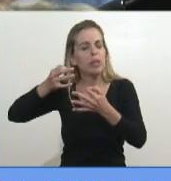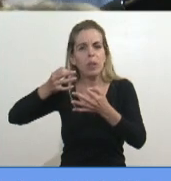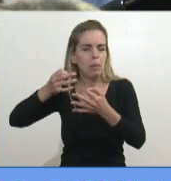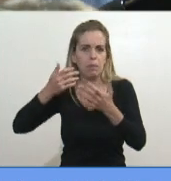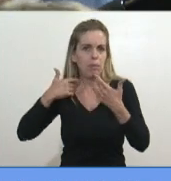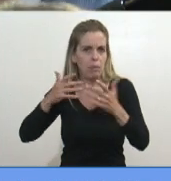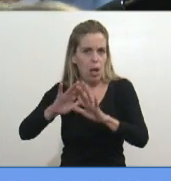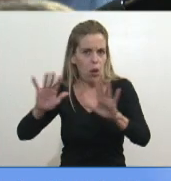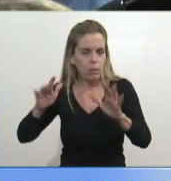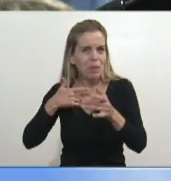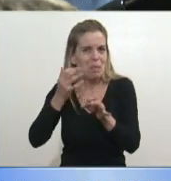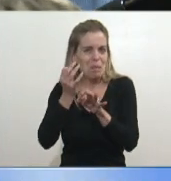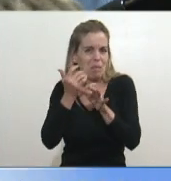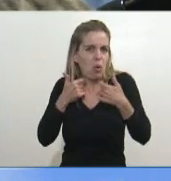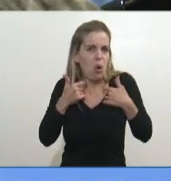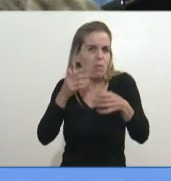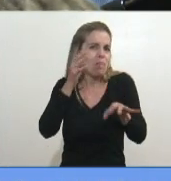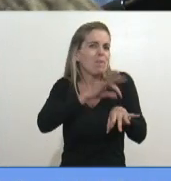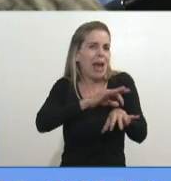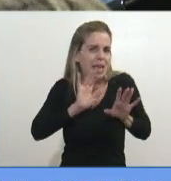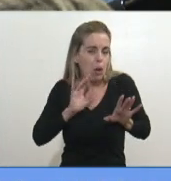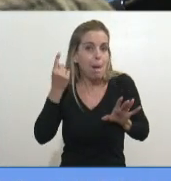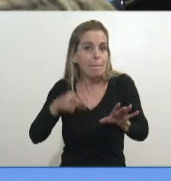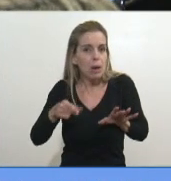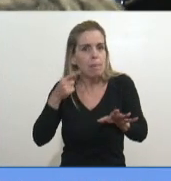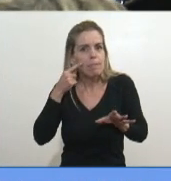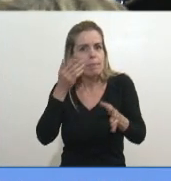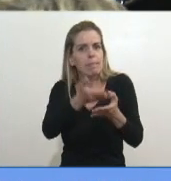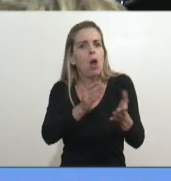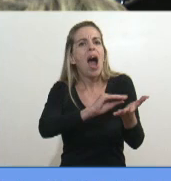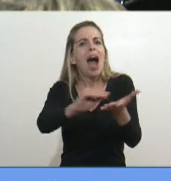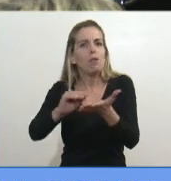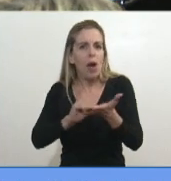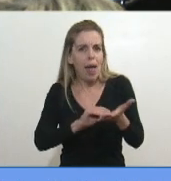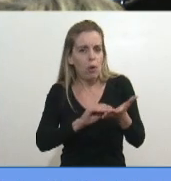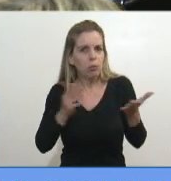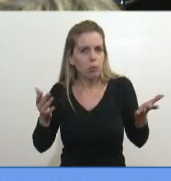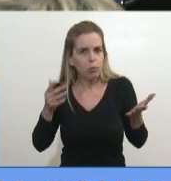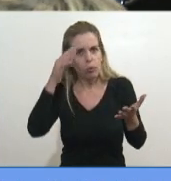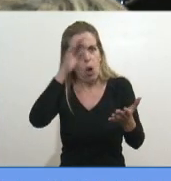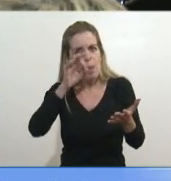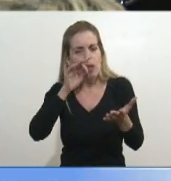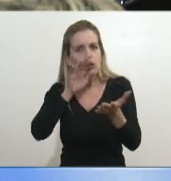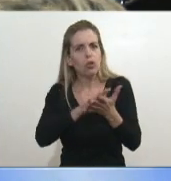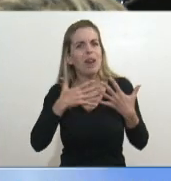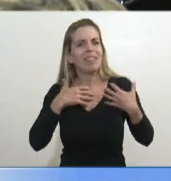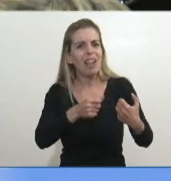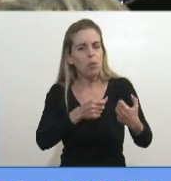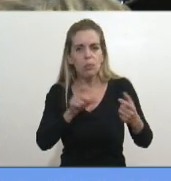Porque no es mi especialidad. Pero le pido por favor a los abogados que no opinen sobre el tema sanitario. Porque no entienden nada de eso.